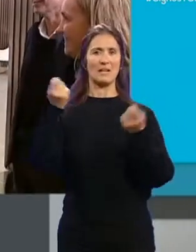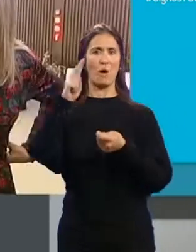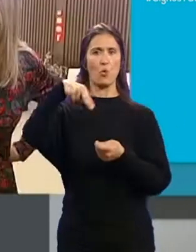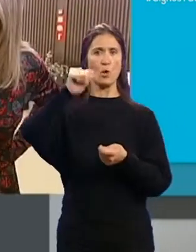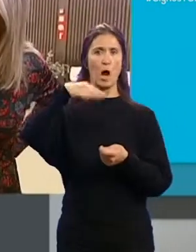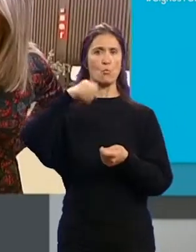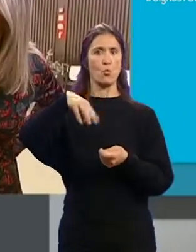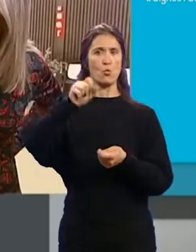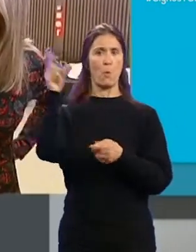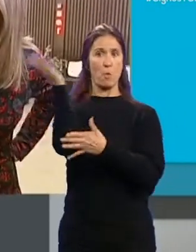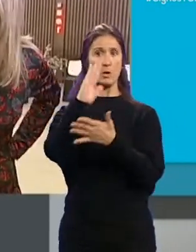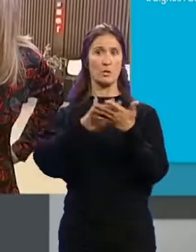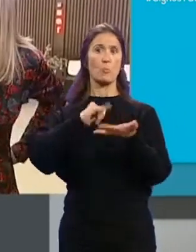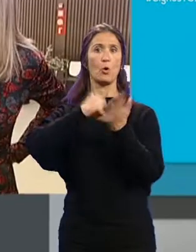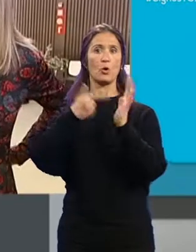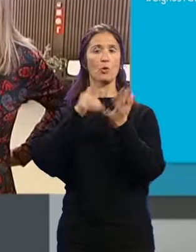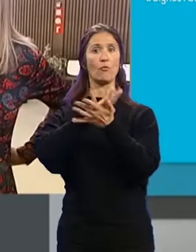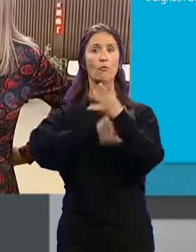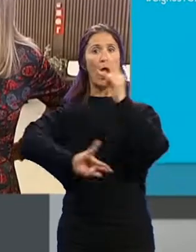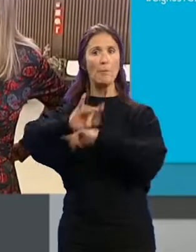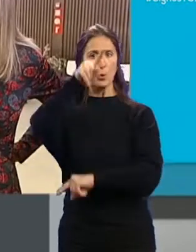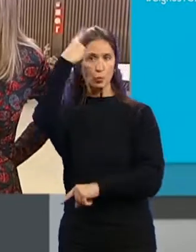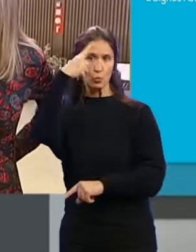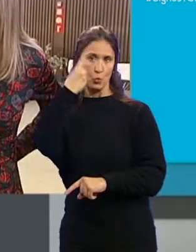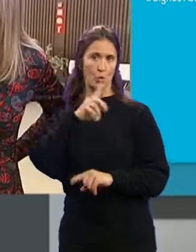...o el proyecto Flamenco y Cultura, entre otros.